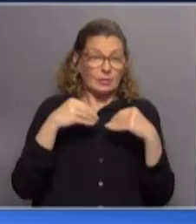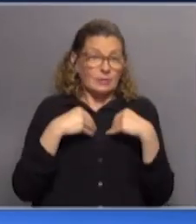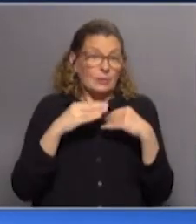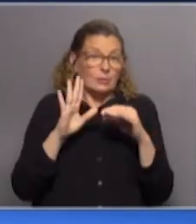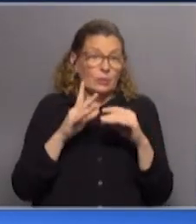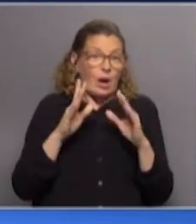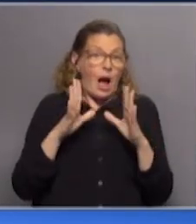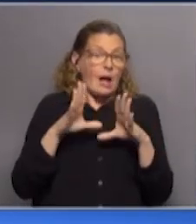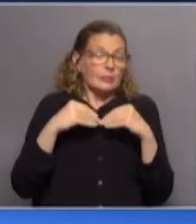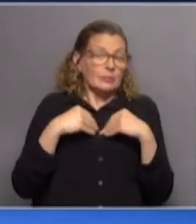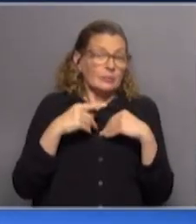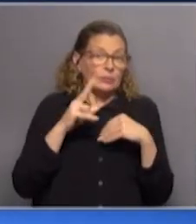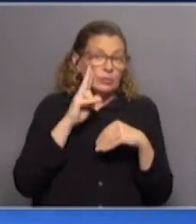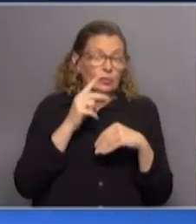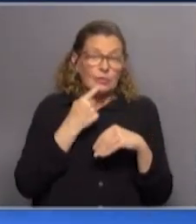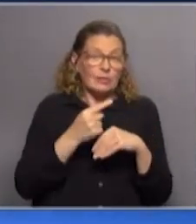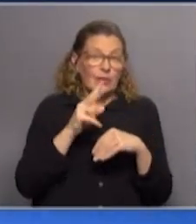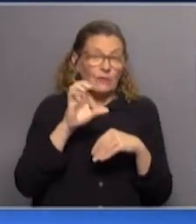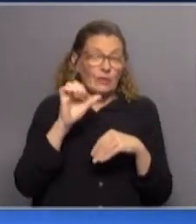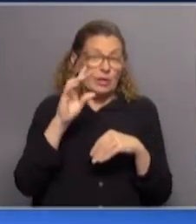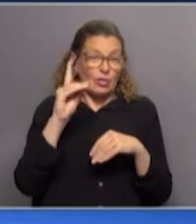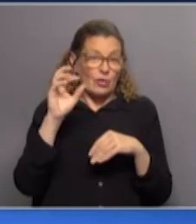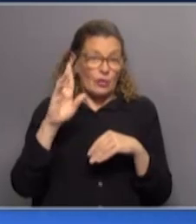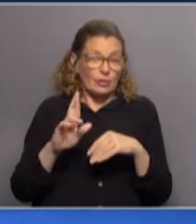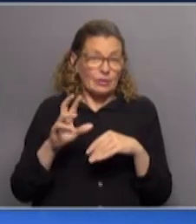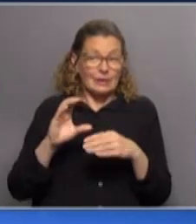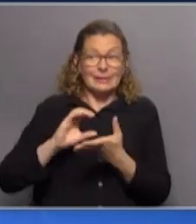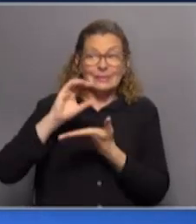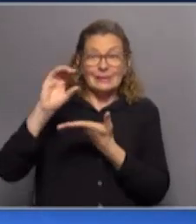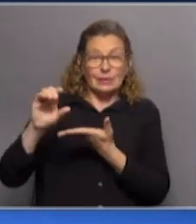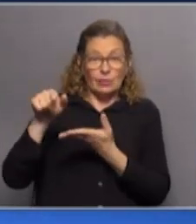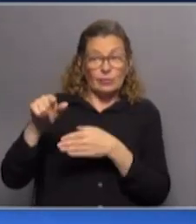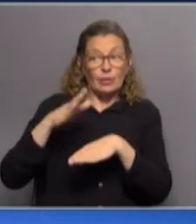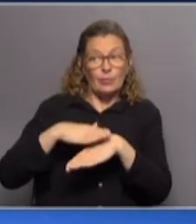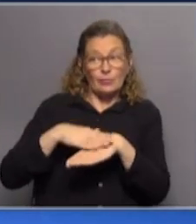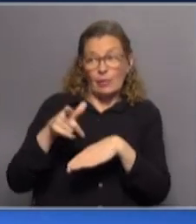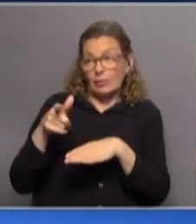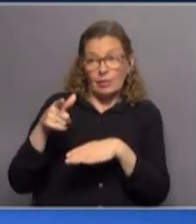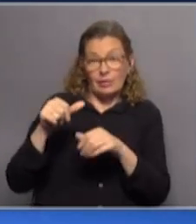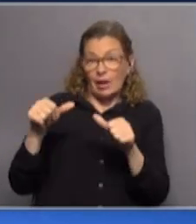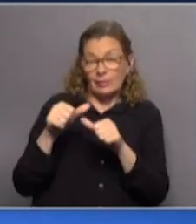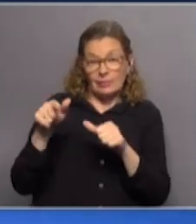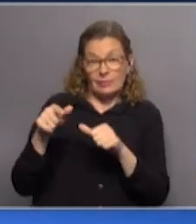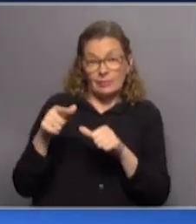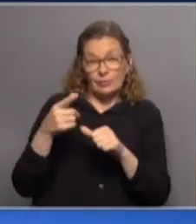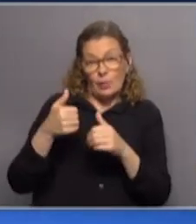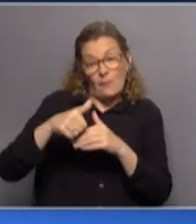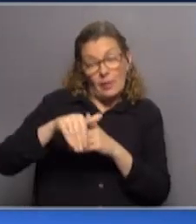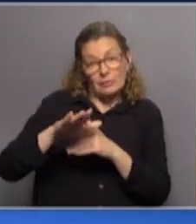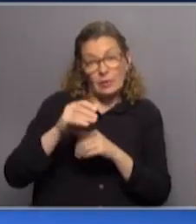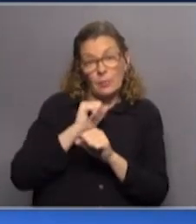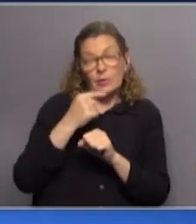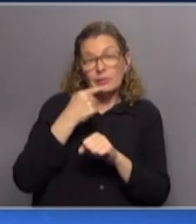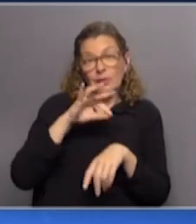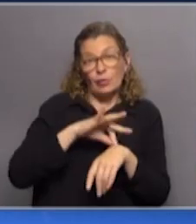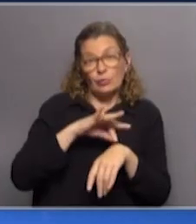Lo dicen los mismos veedores, el dinero del fideicomiso se utilizó en lo que se debía de utilizar. Entonces, más allá de lo que pueda